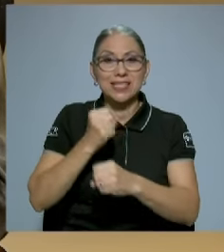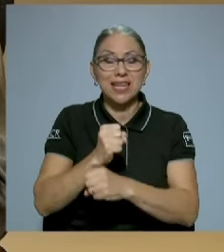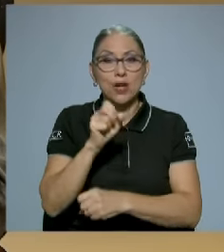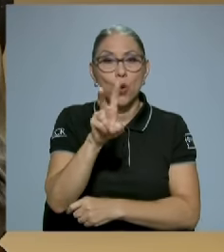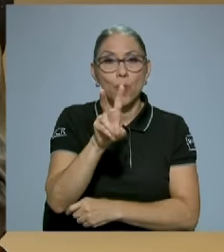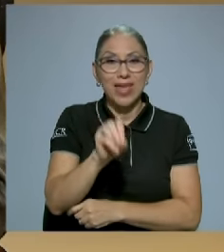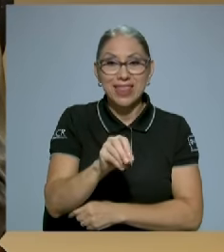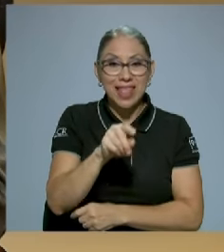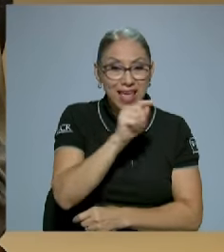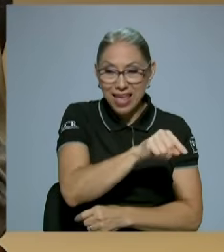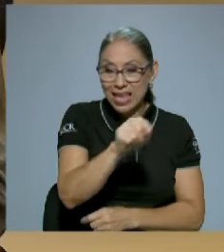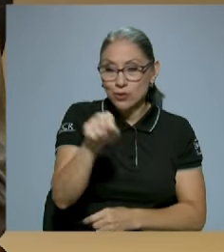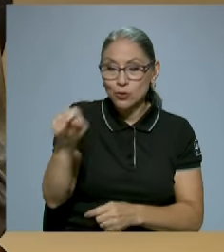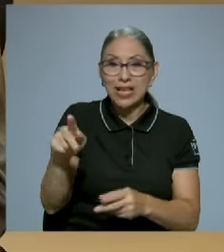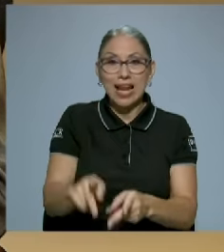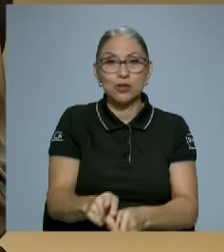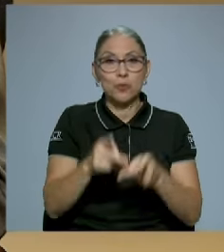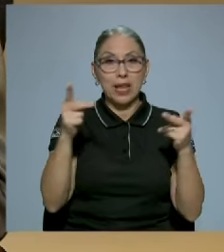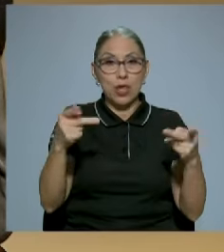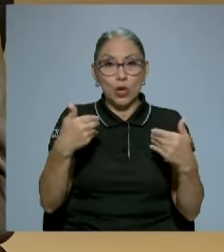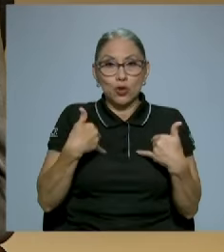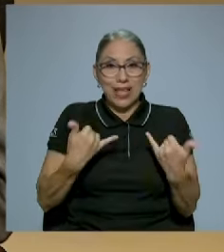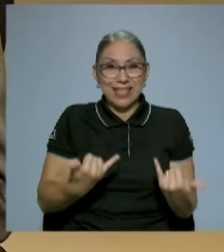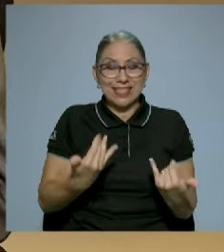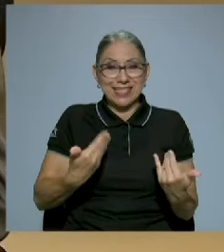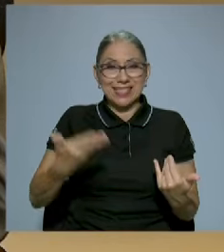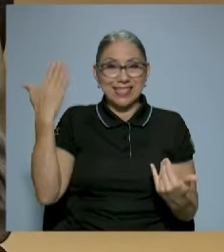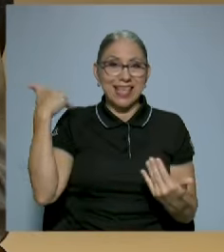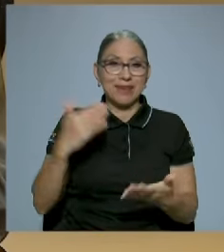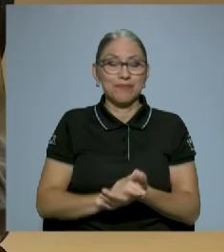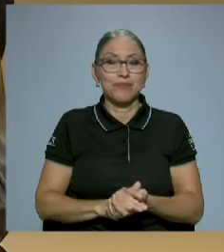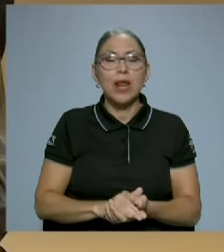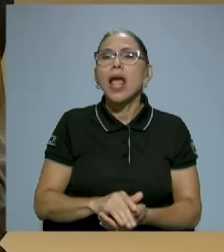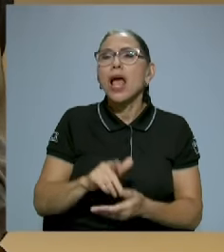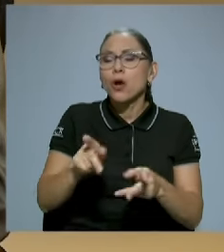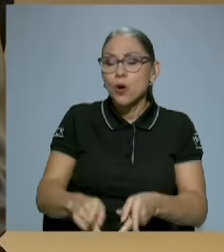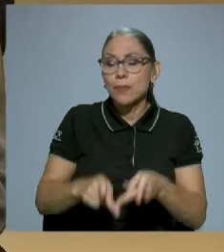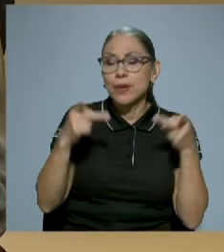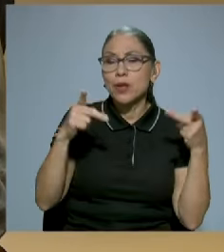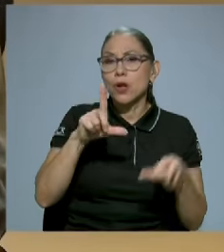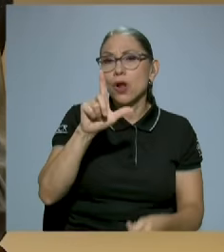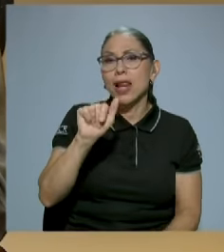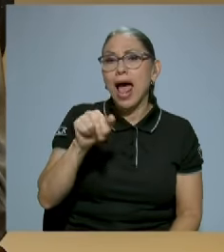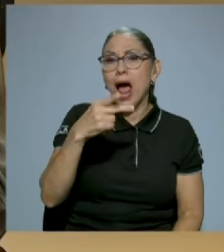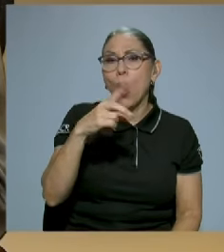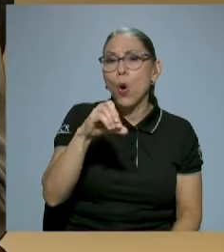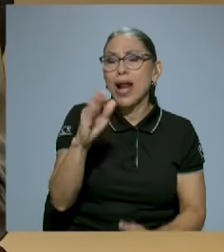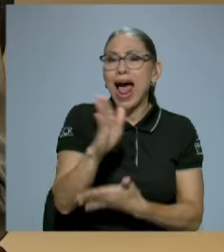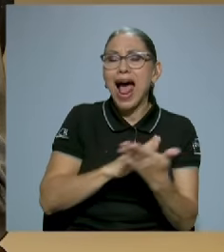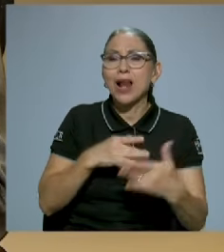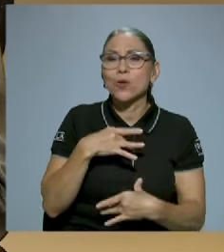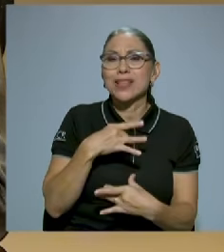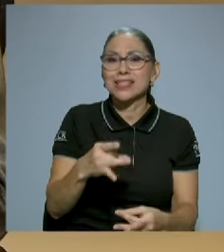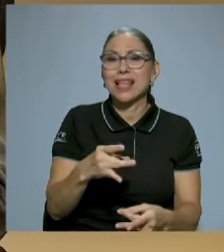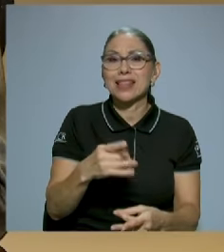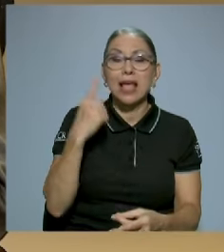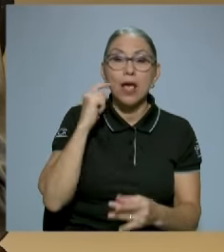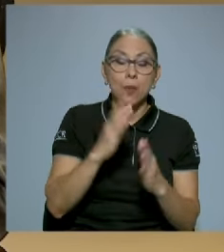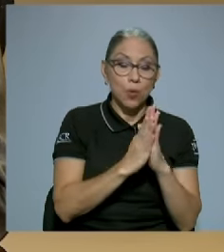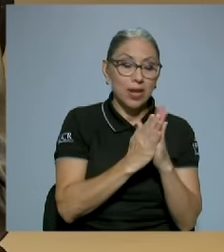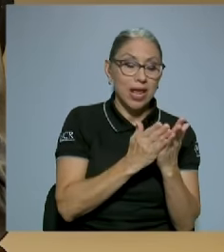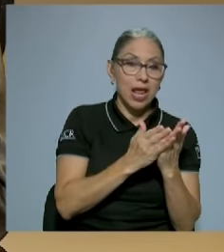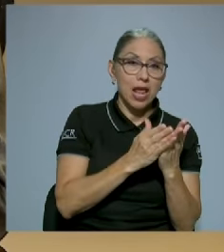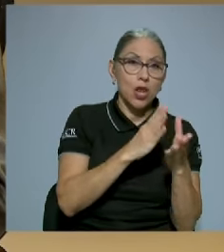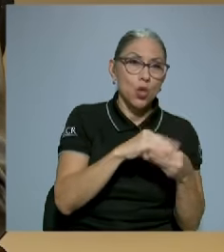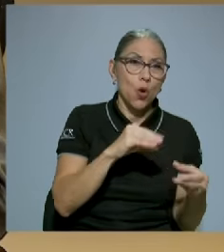existieron. En la hora es un caso, una cosa muy interesante porque la novela de Marín Cañas, El Infierno